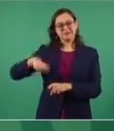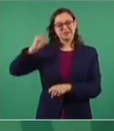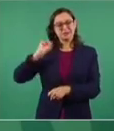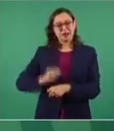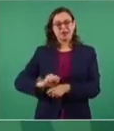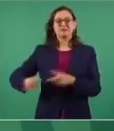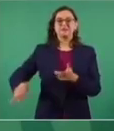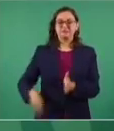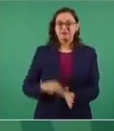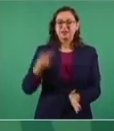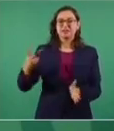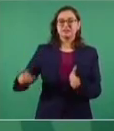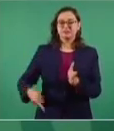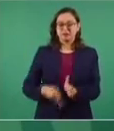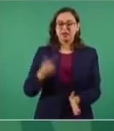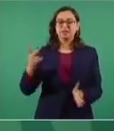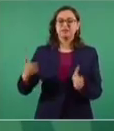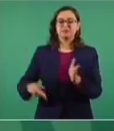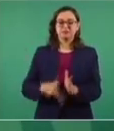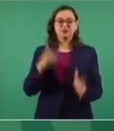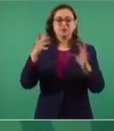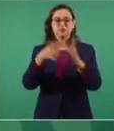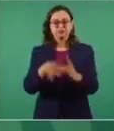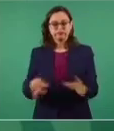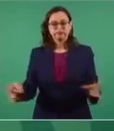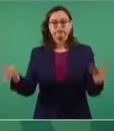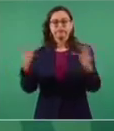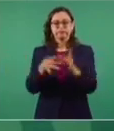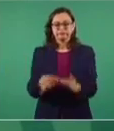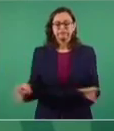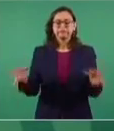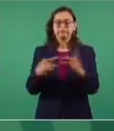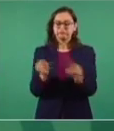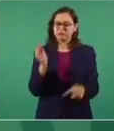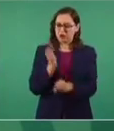pero es de gran ayuda que usted posicione esta pregunta para volver a comentarlo.